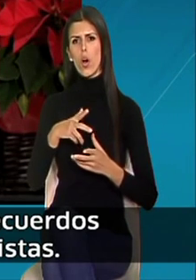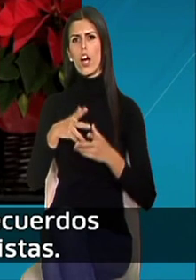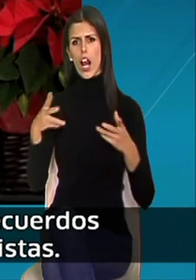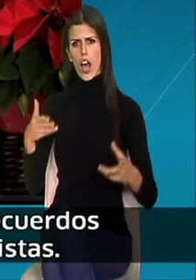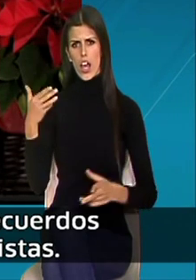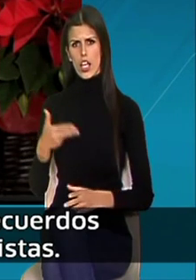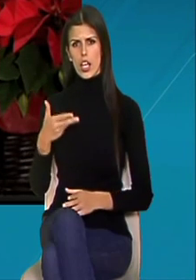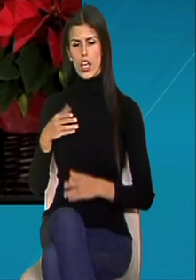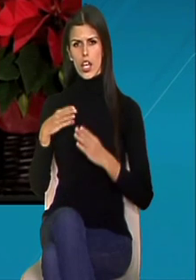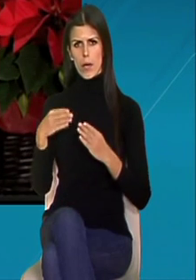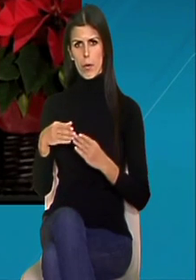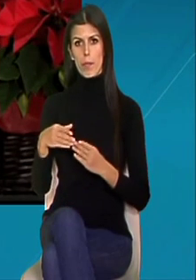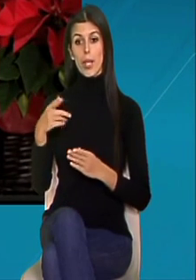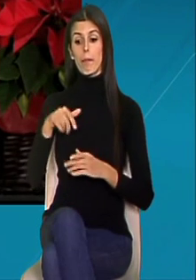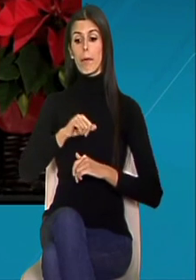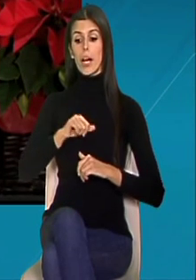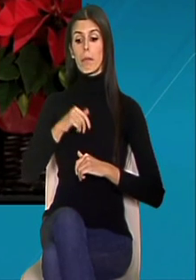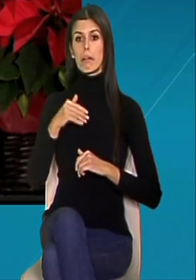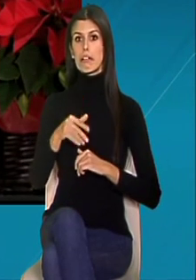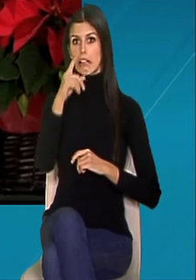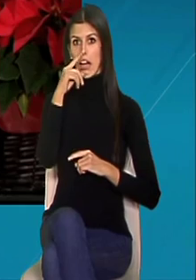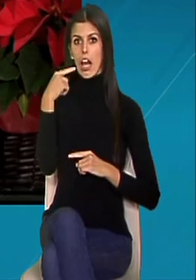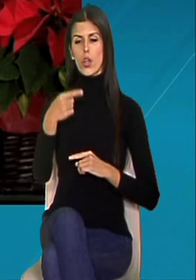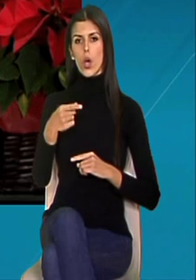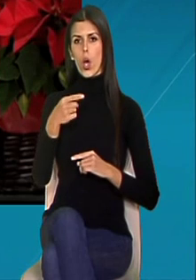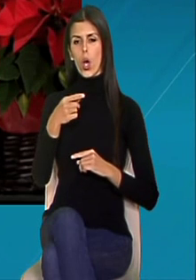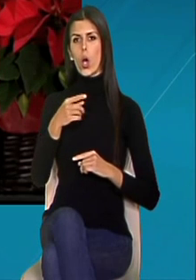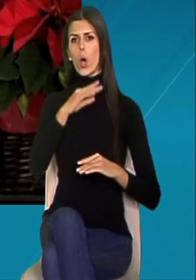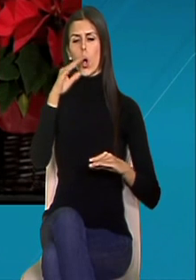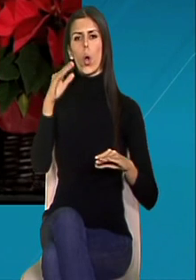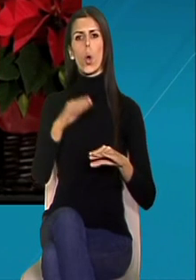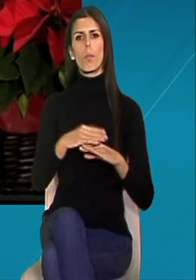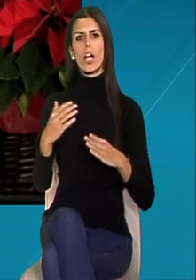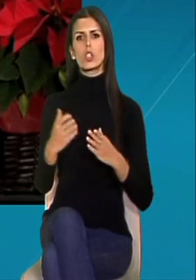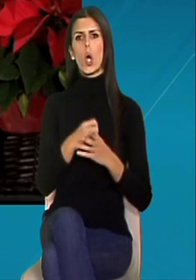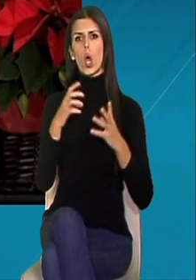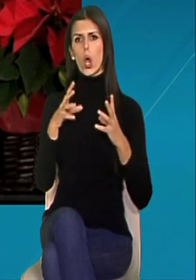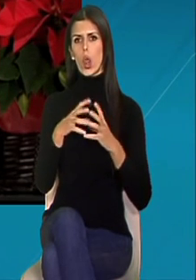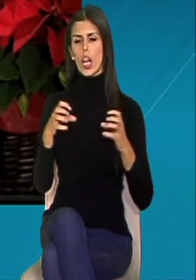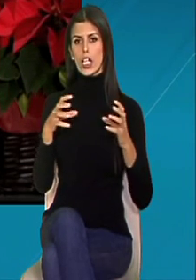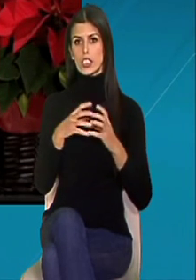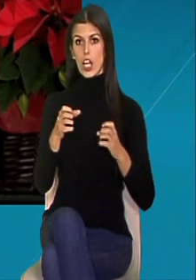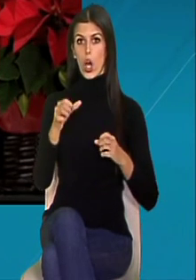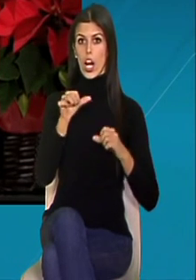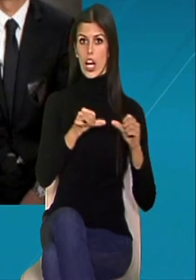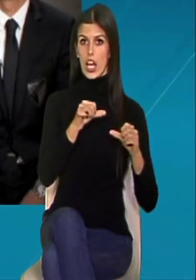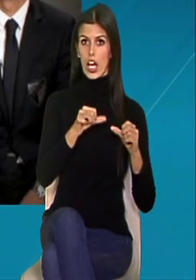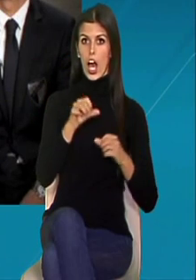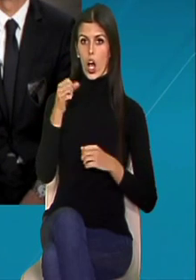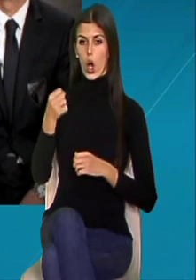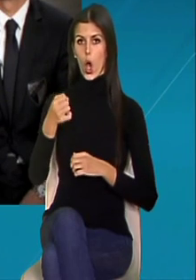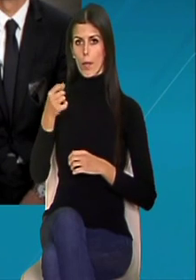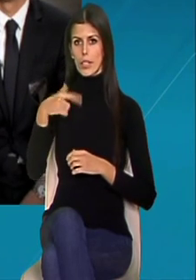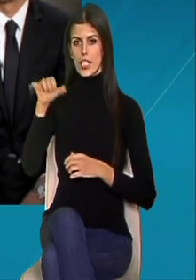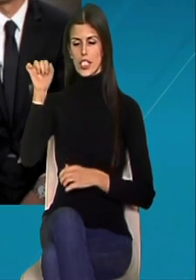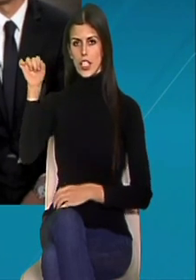Esperamos que para este nuevo año de 2013 se cumplan todos nuestros deseos en Liga, Copa y Champions. Hoy